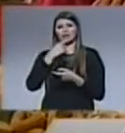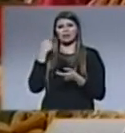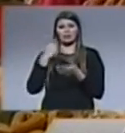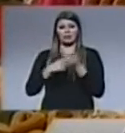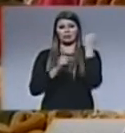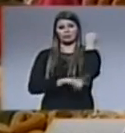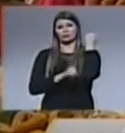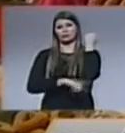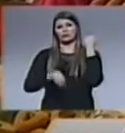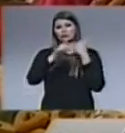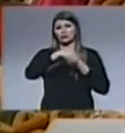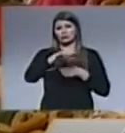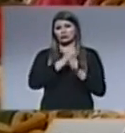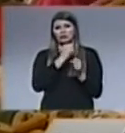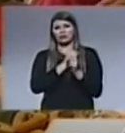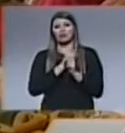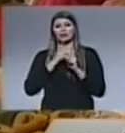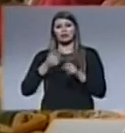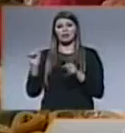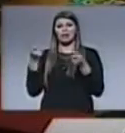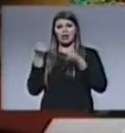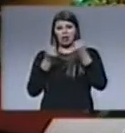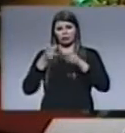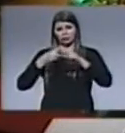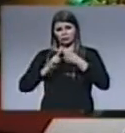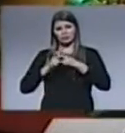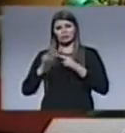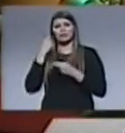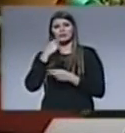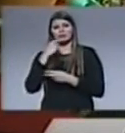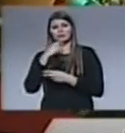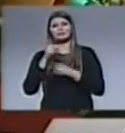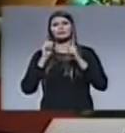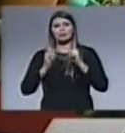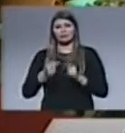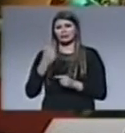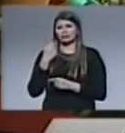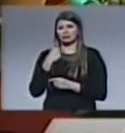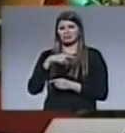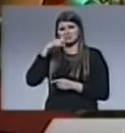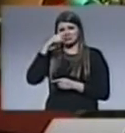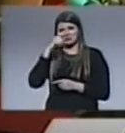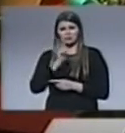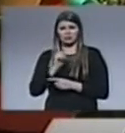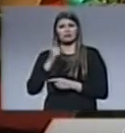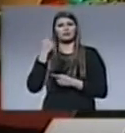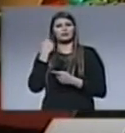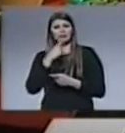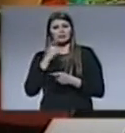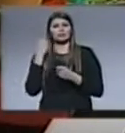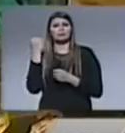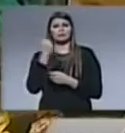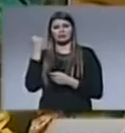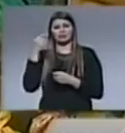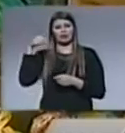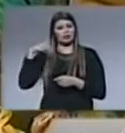personales, mandar los vehículos a mantenimiento. Eso no son lujo, eso son cosas que sí o sí tenemos que